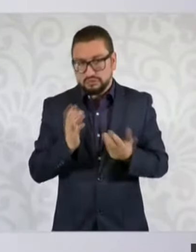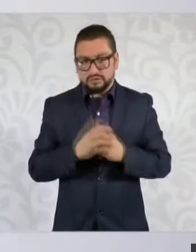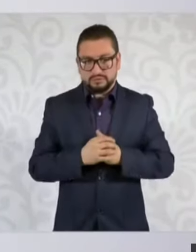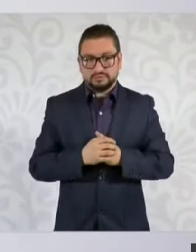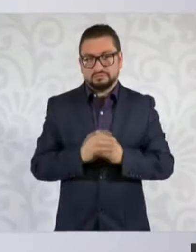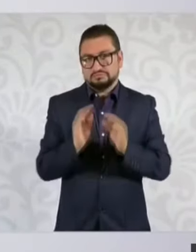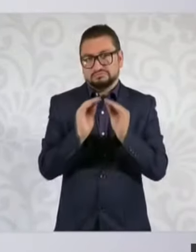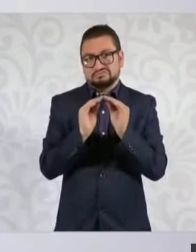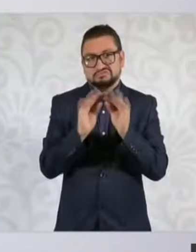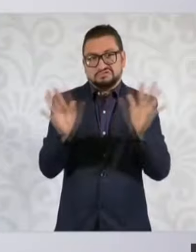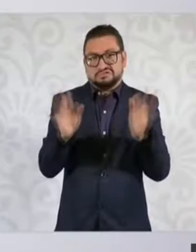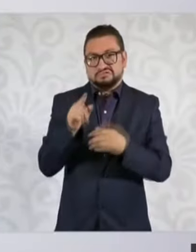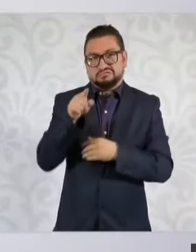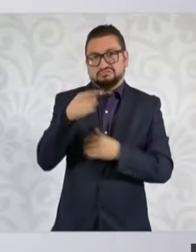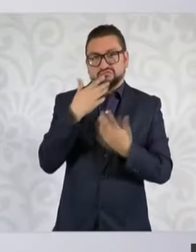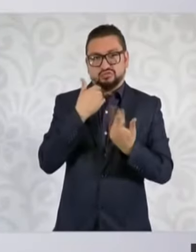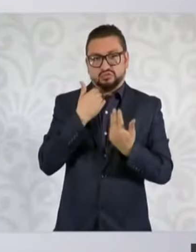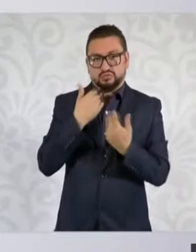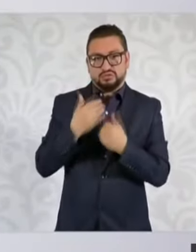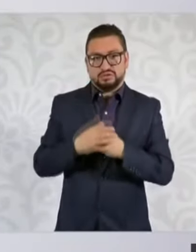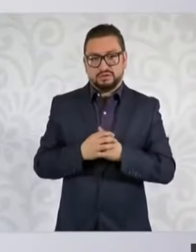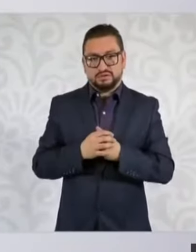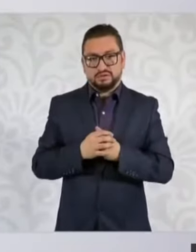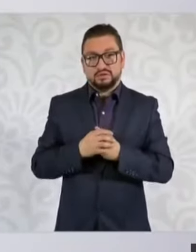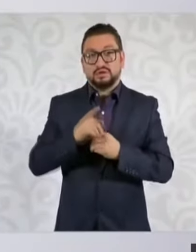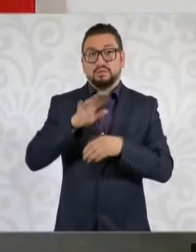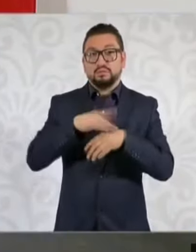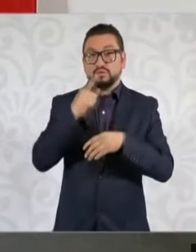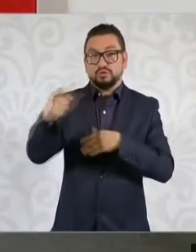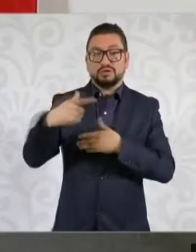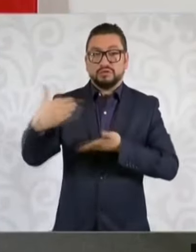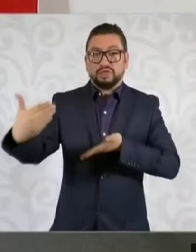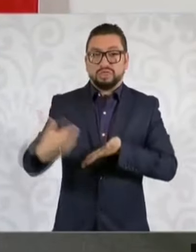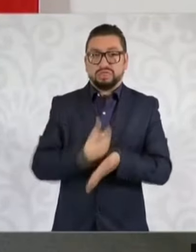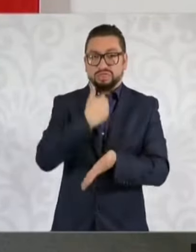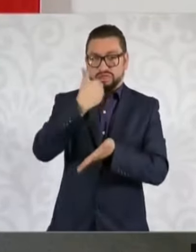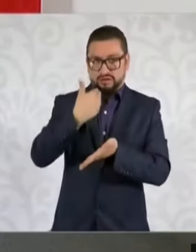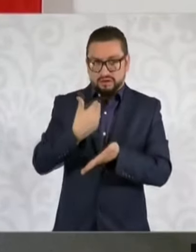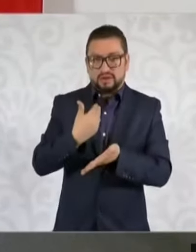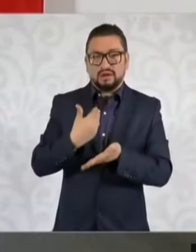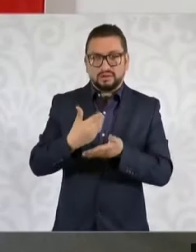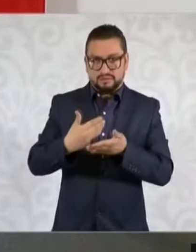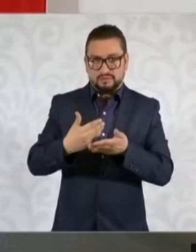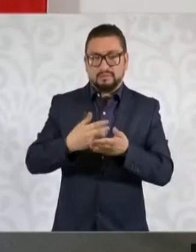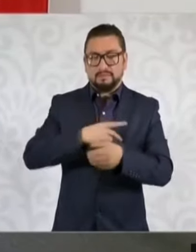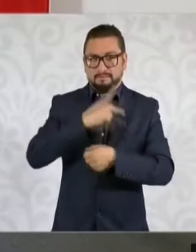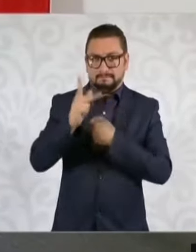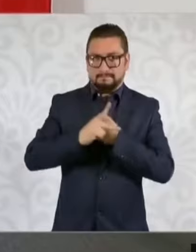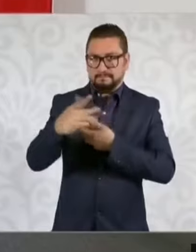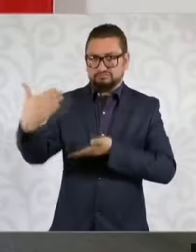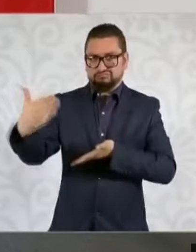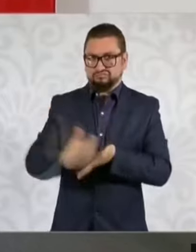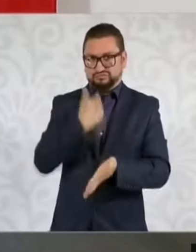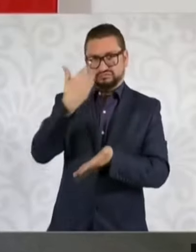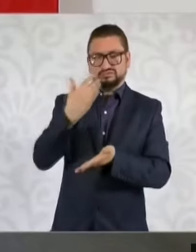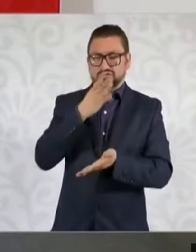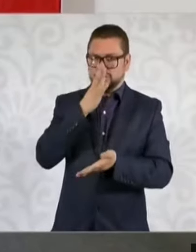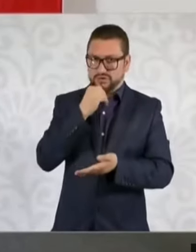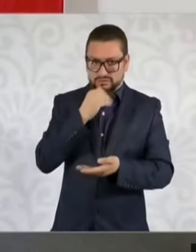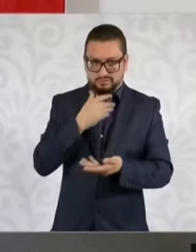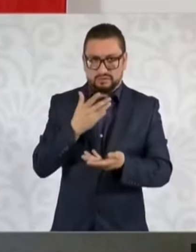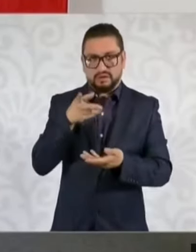Pues obviamente ahí hubo una invasión a nuestro territorio con todas sus letras, entonces ahí